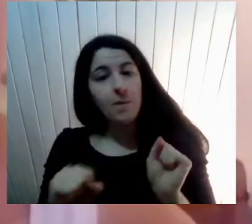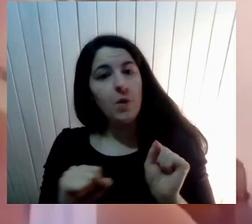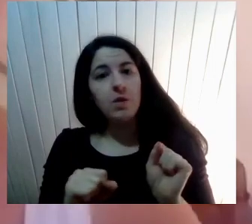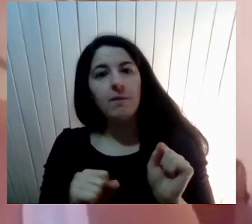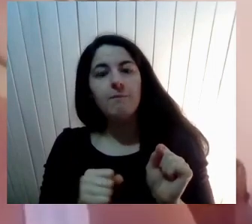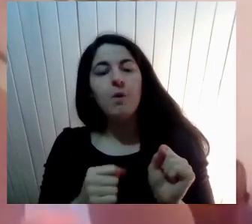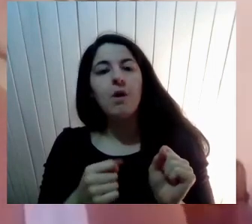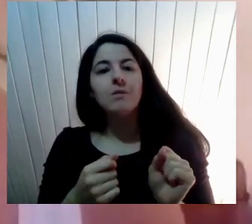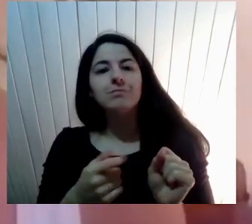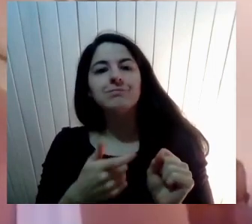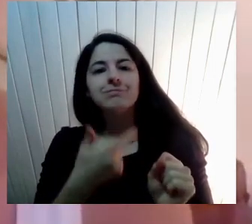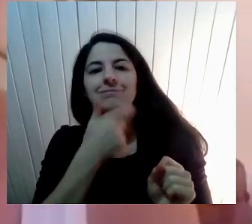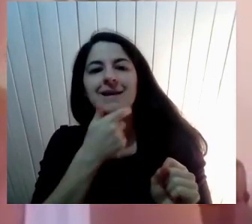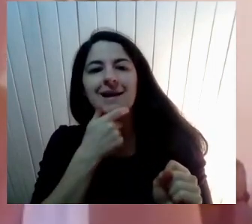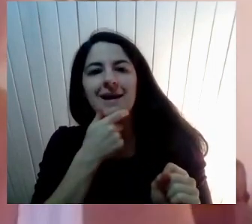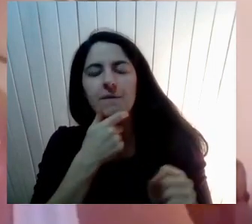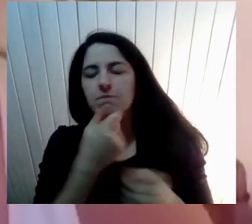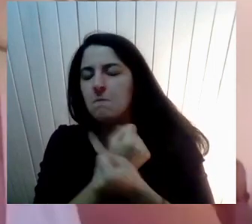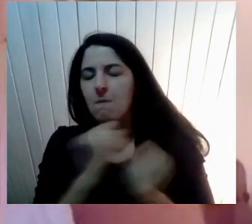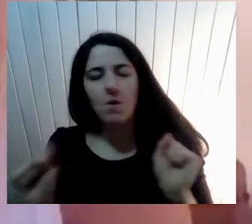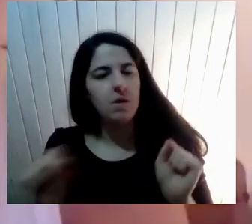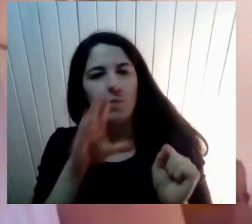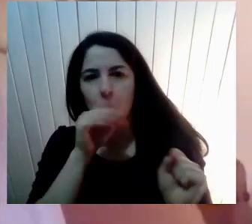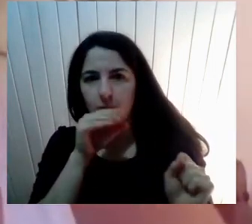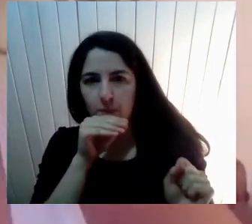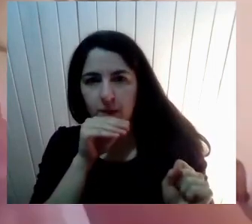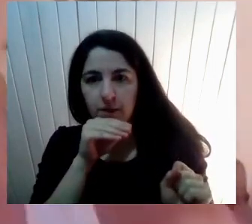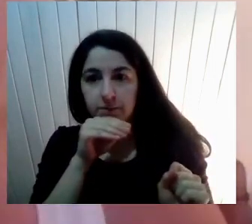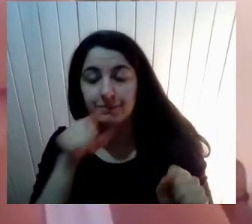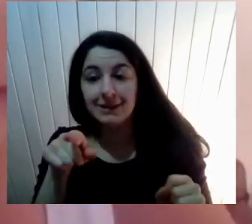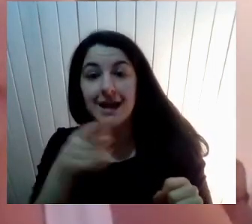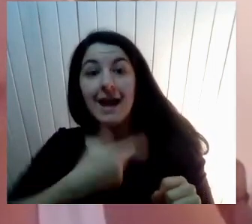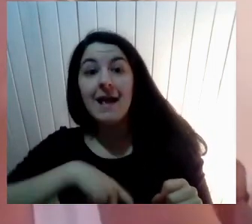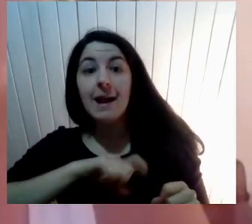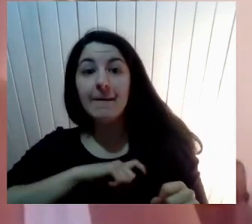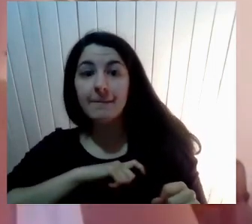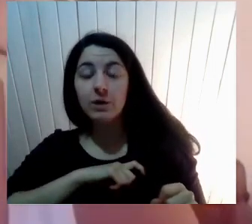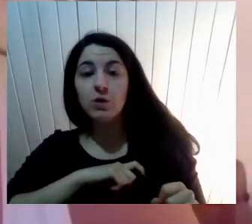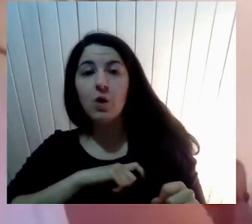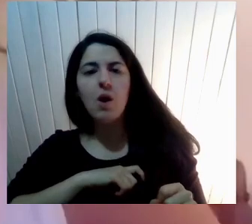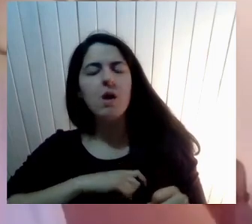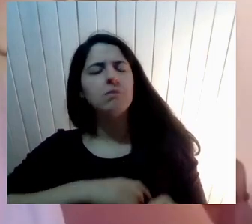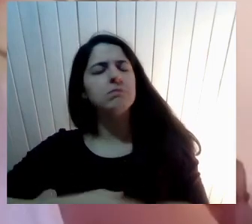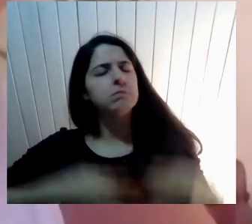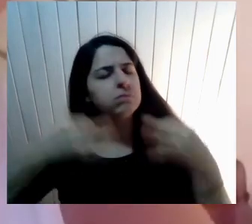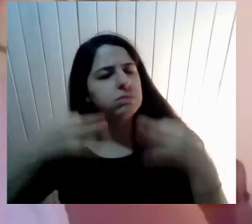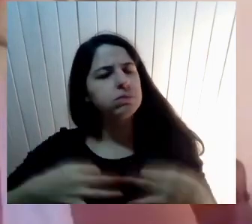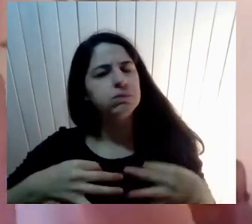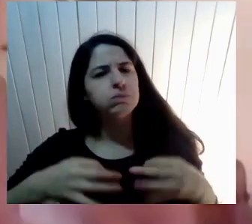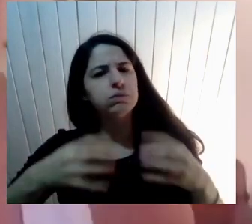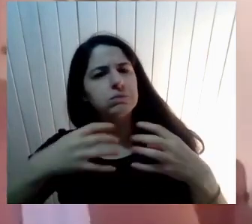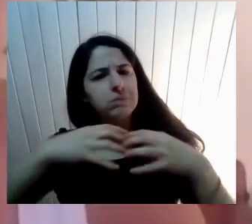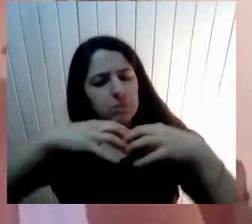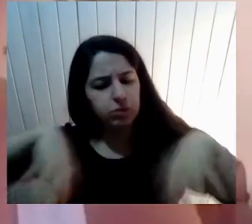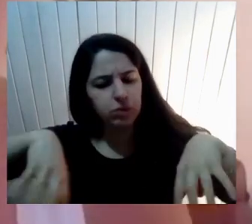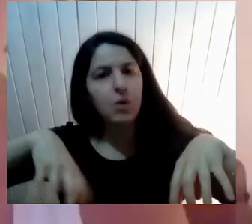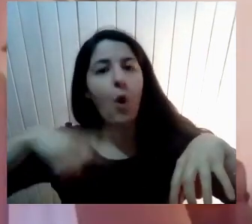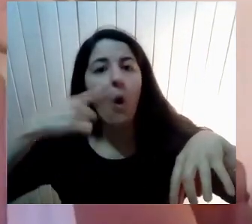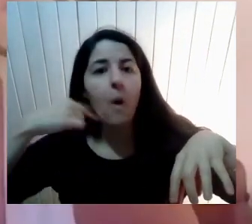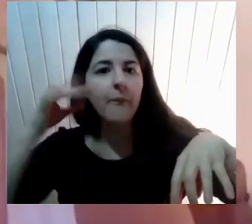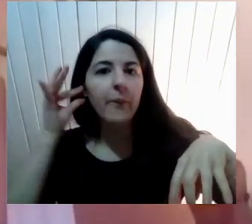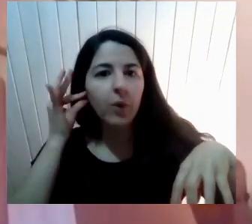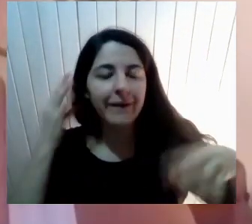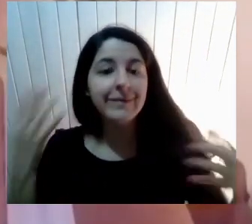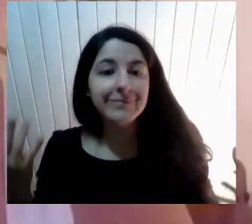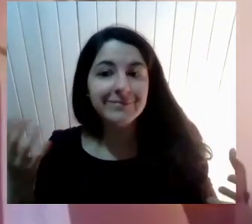Entonces El Español Como tú Bien Decías Es Súper Femenino Súper Masculino Entonces Mi Problema Es Porque Mis Colegas Me Preguntan